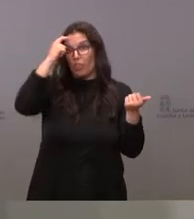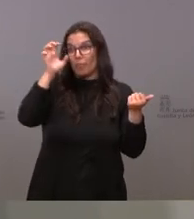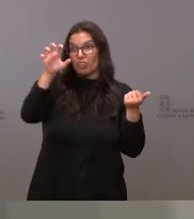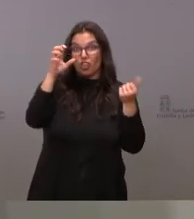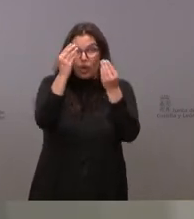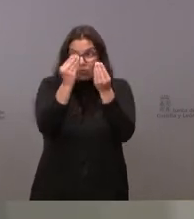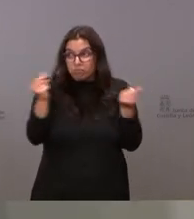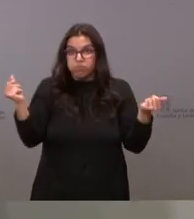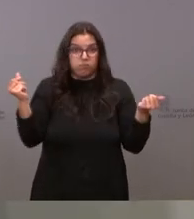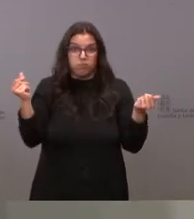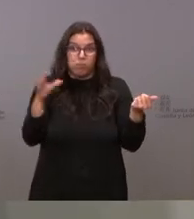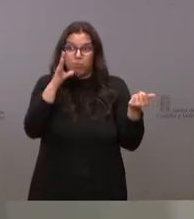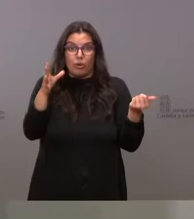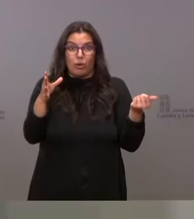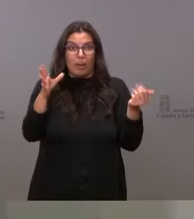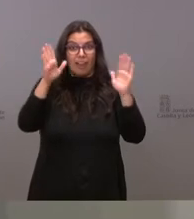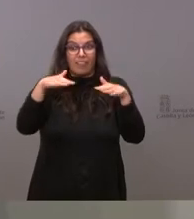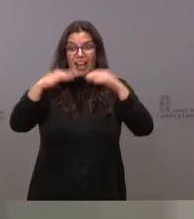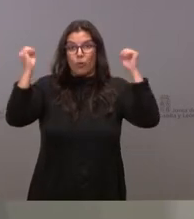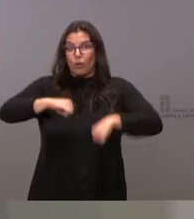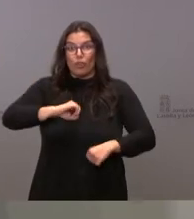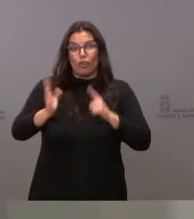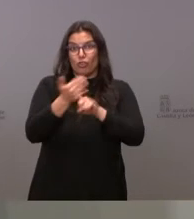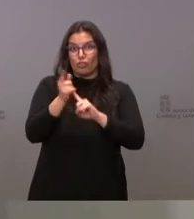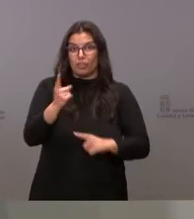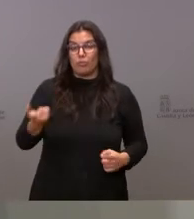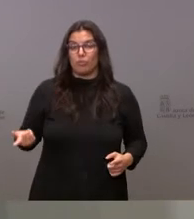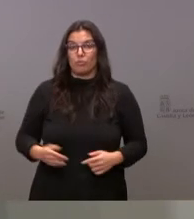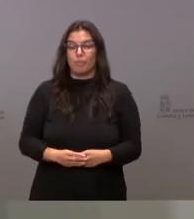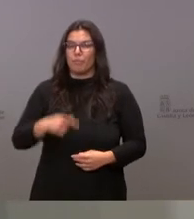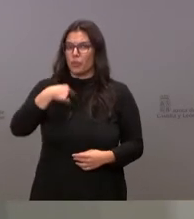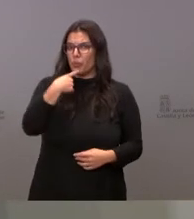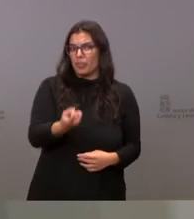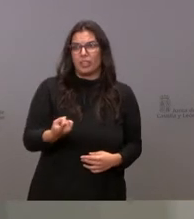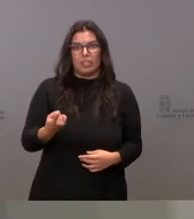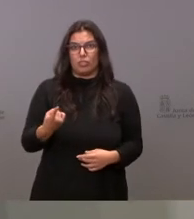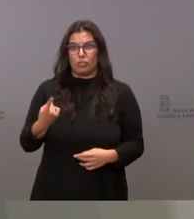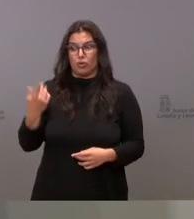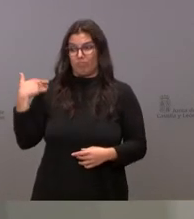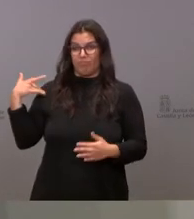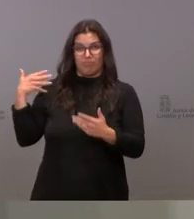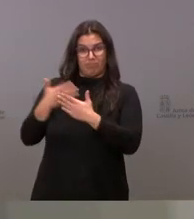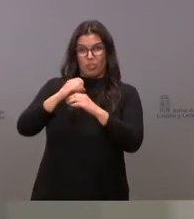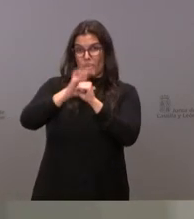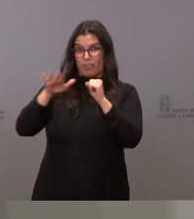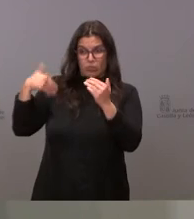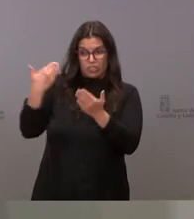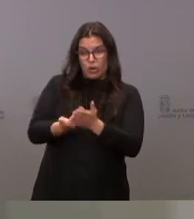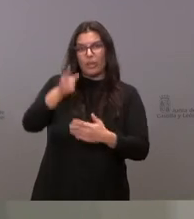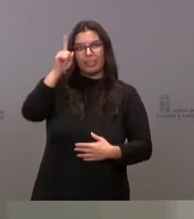somos capaces de llegar a esos acuerdos. Yo lo he dicho a lo largo de la pandemia, también lo he dicho que se estaba